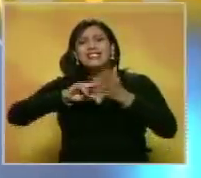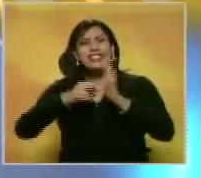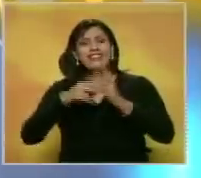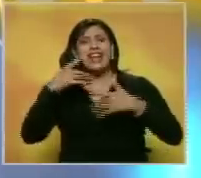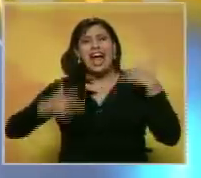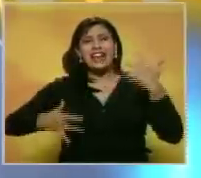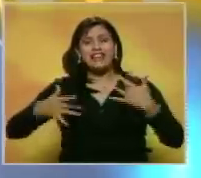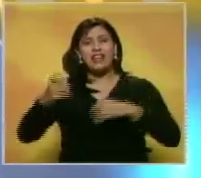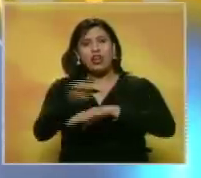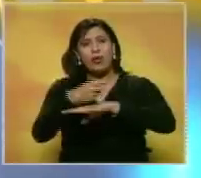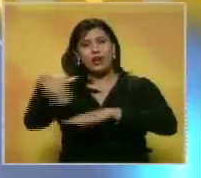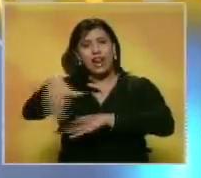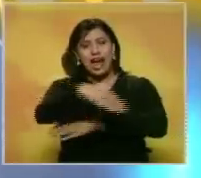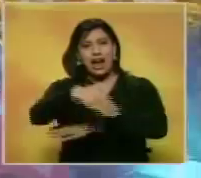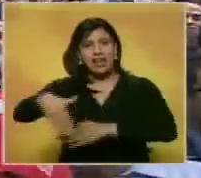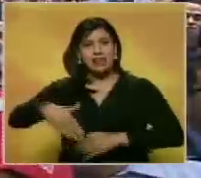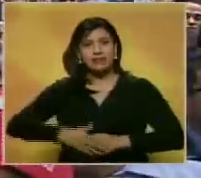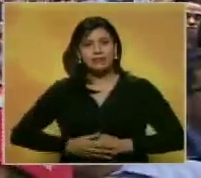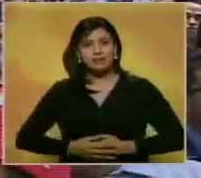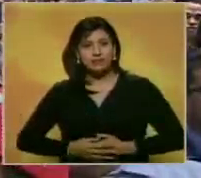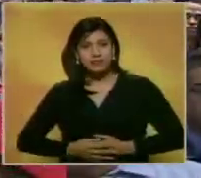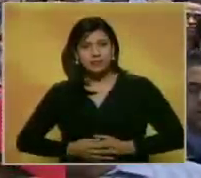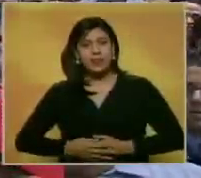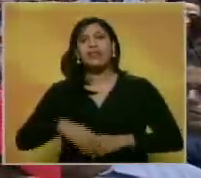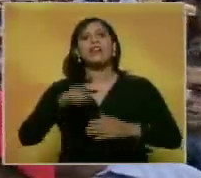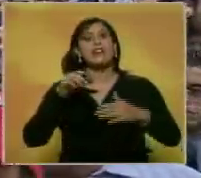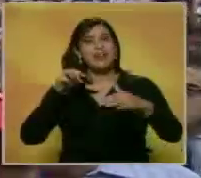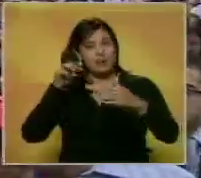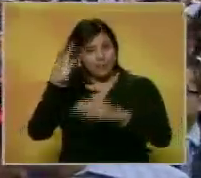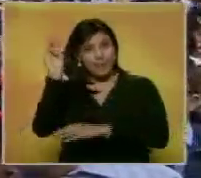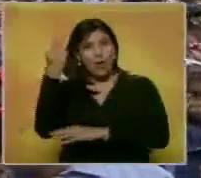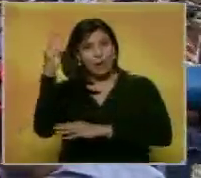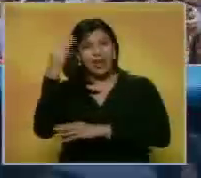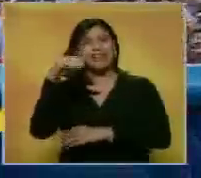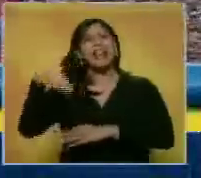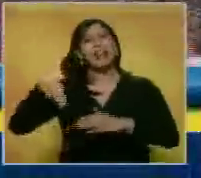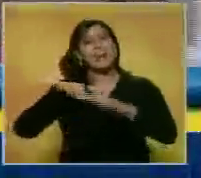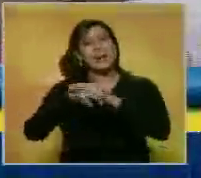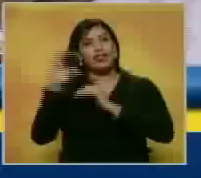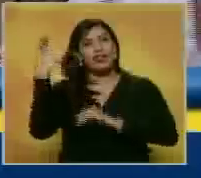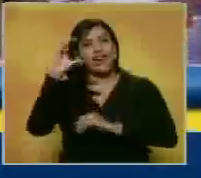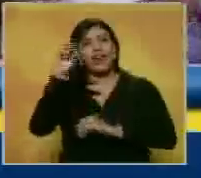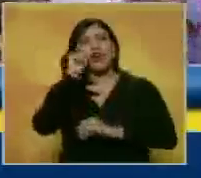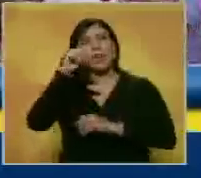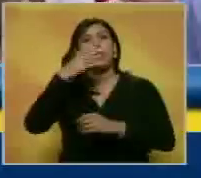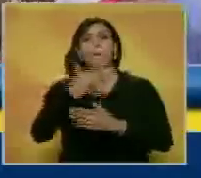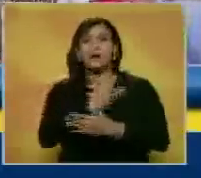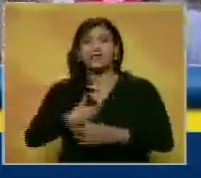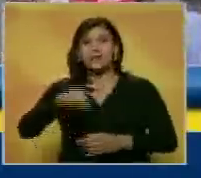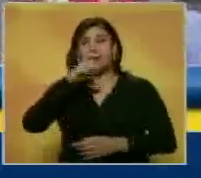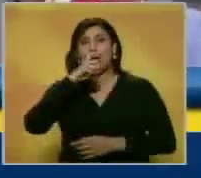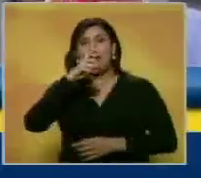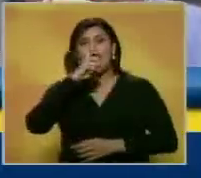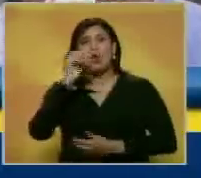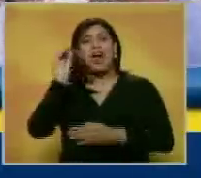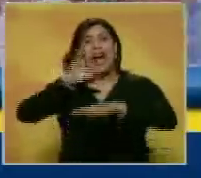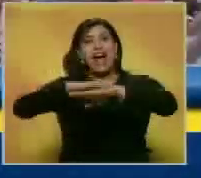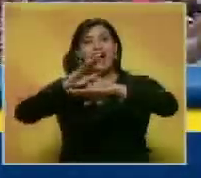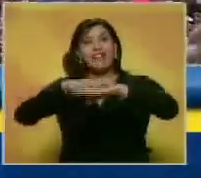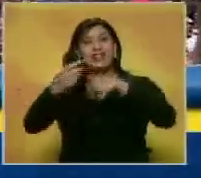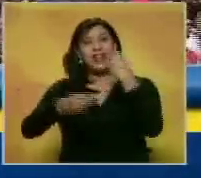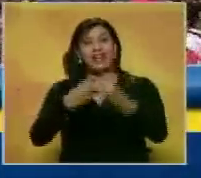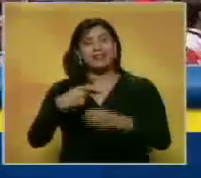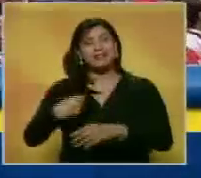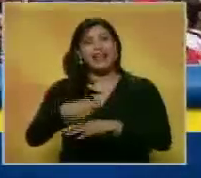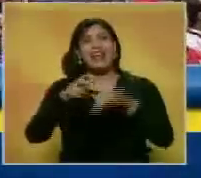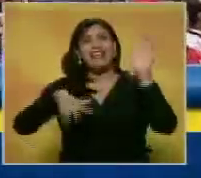actividades de gobierno de calle. En la estación Propatria del Metro de Caracas, el presidente de la República, Nicolás Maduro, anunció la inversión